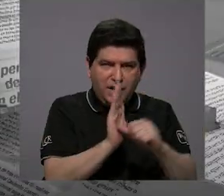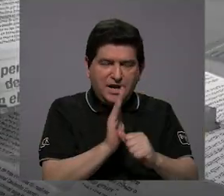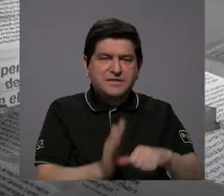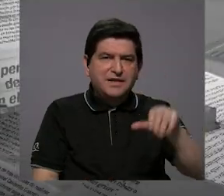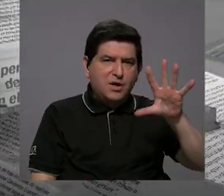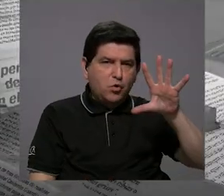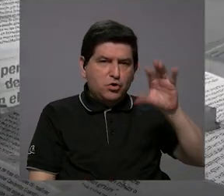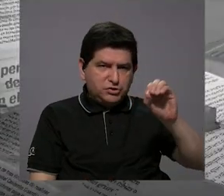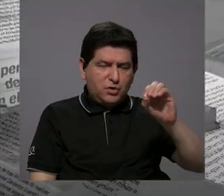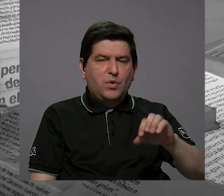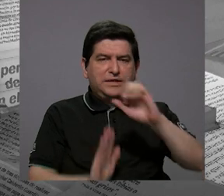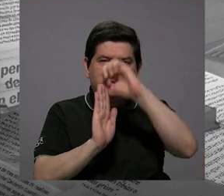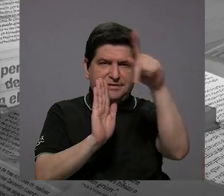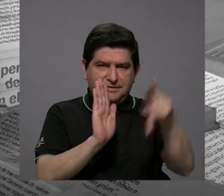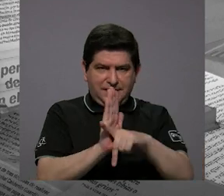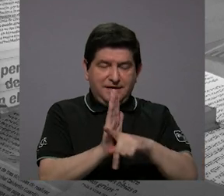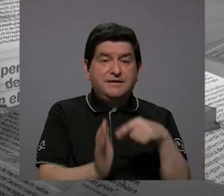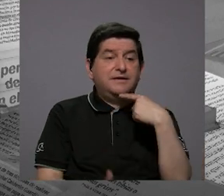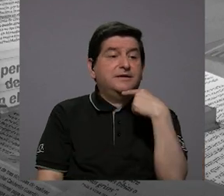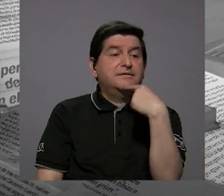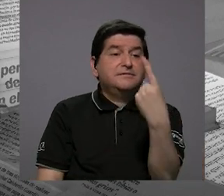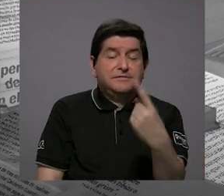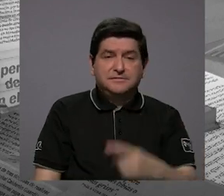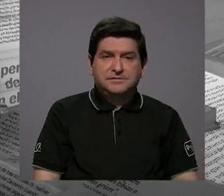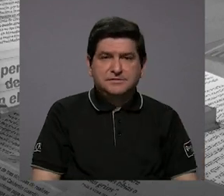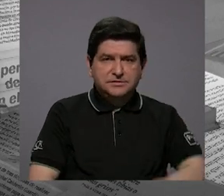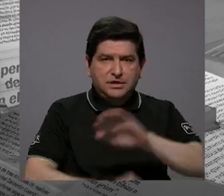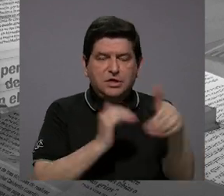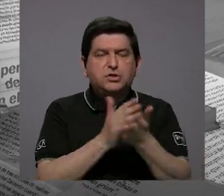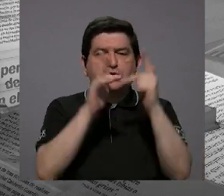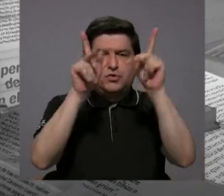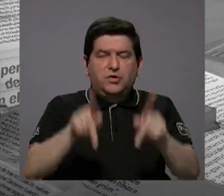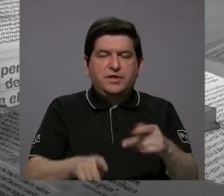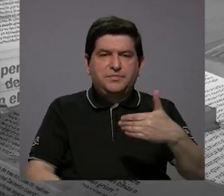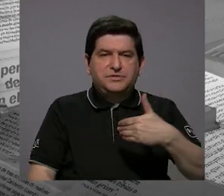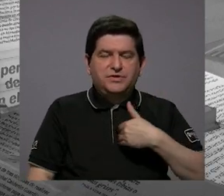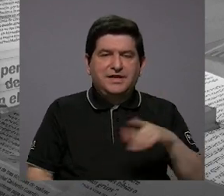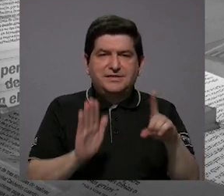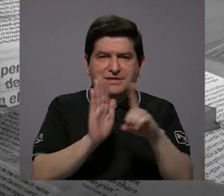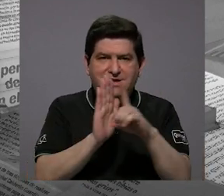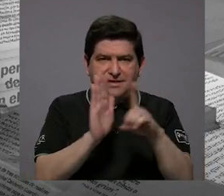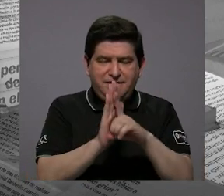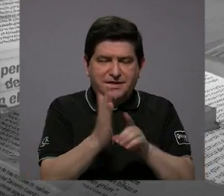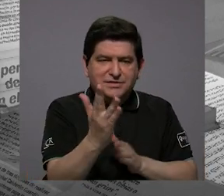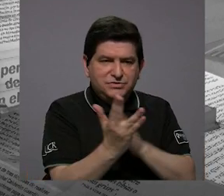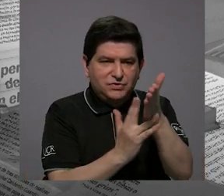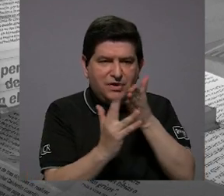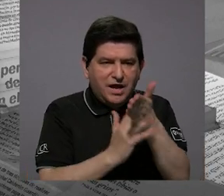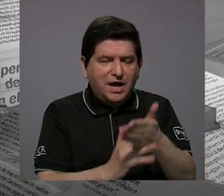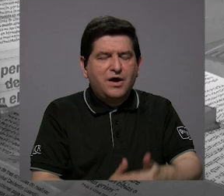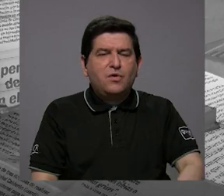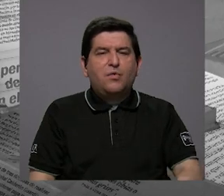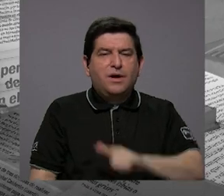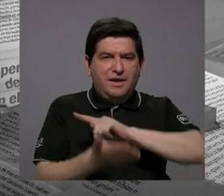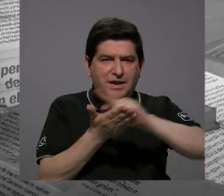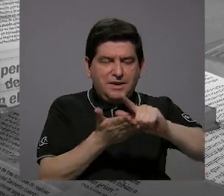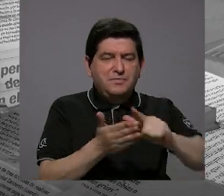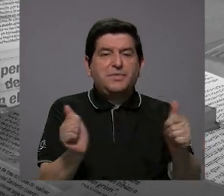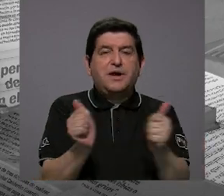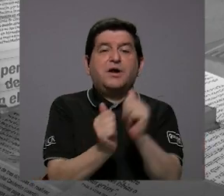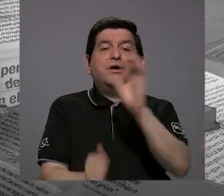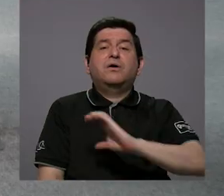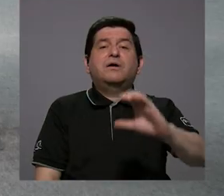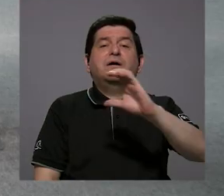artículo 50 de la Constitución donde se dice que toda persona tiene derecho, acceso a agua potable, ¿verdad? Y de